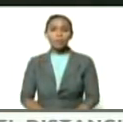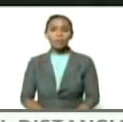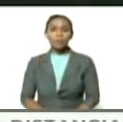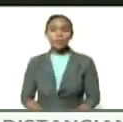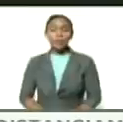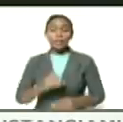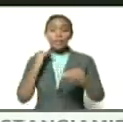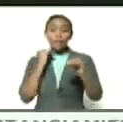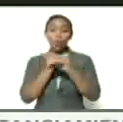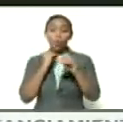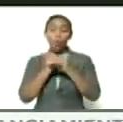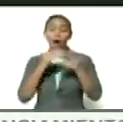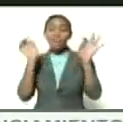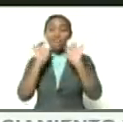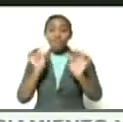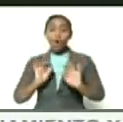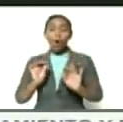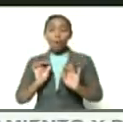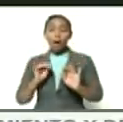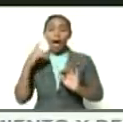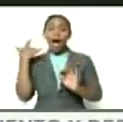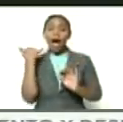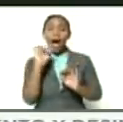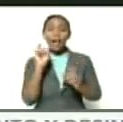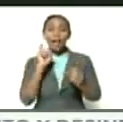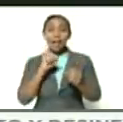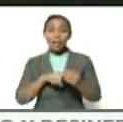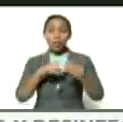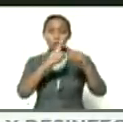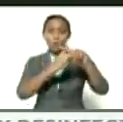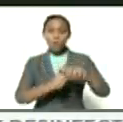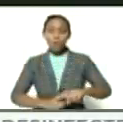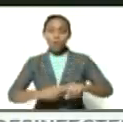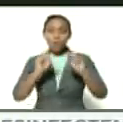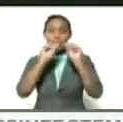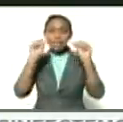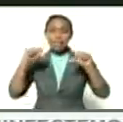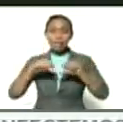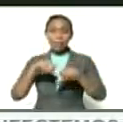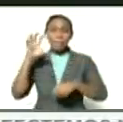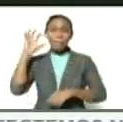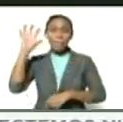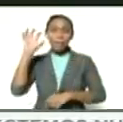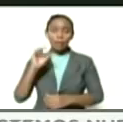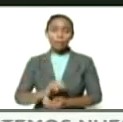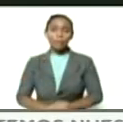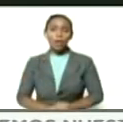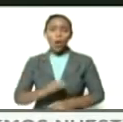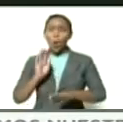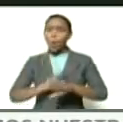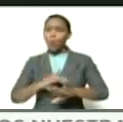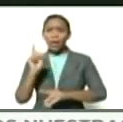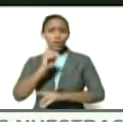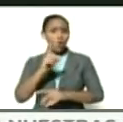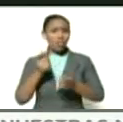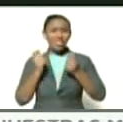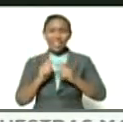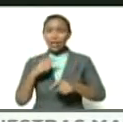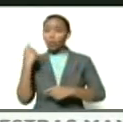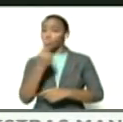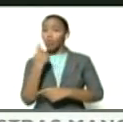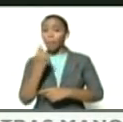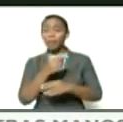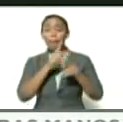igualmente está el registro por el sistema patria porque no se trata solamente de